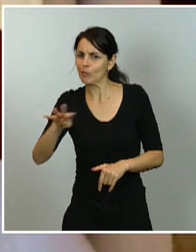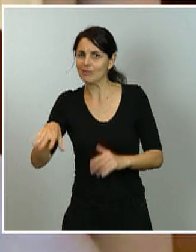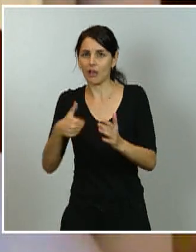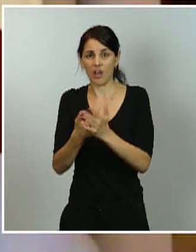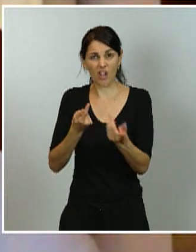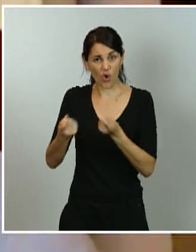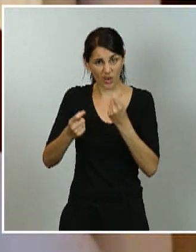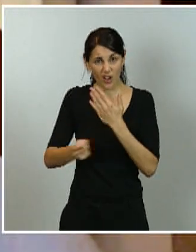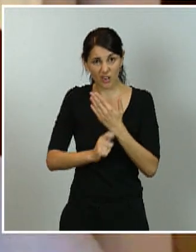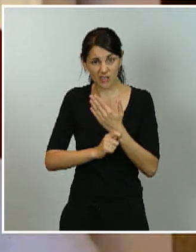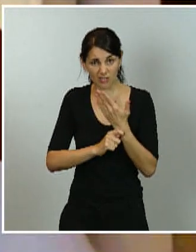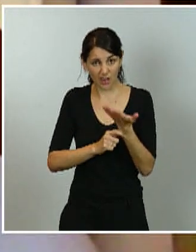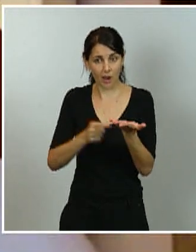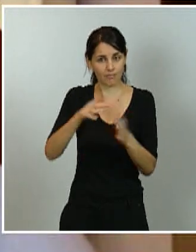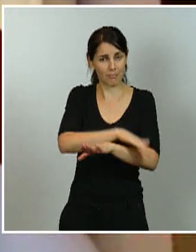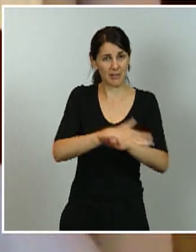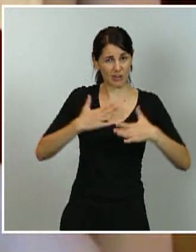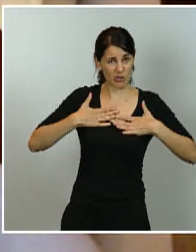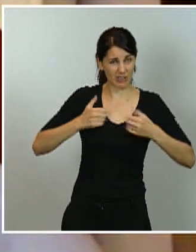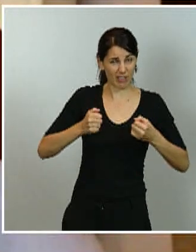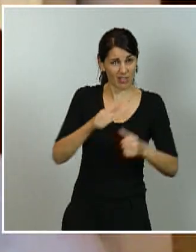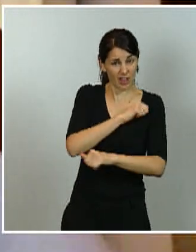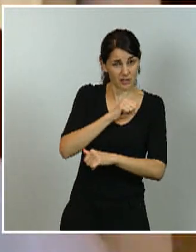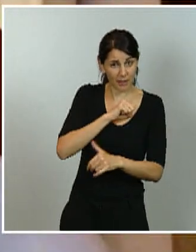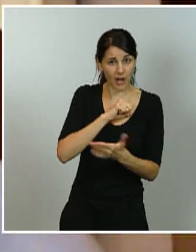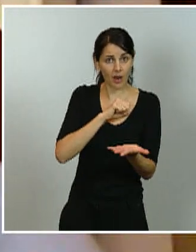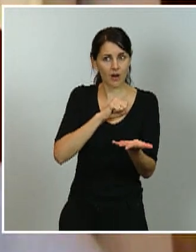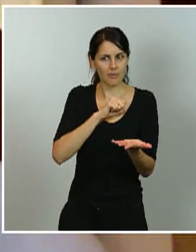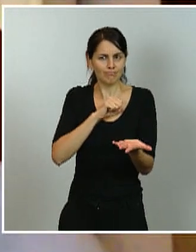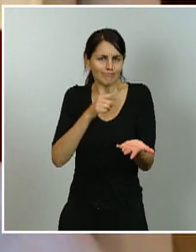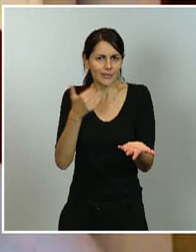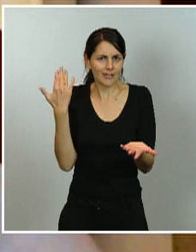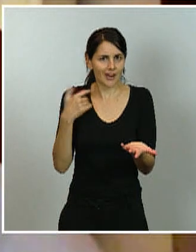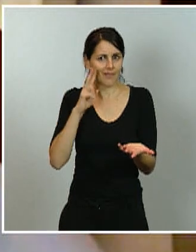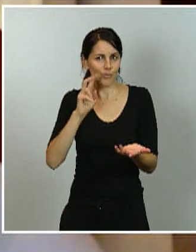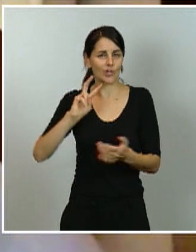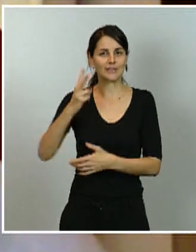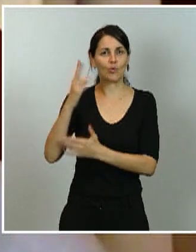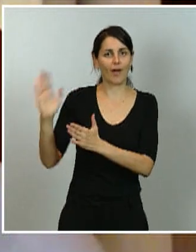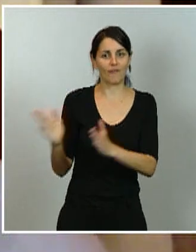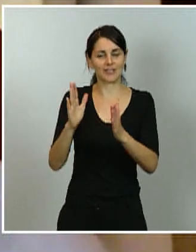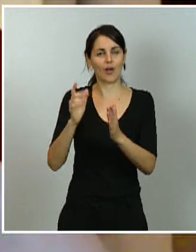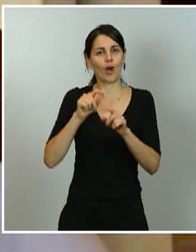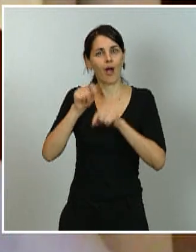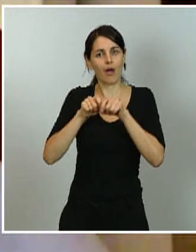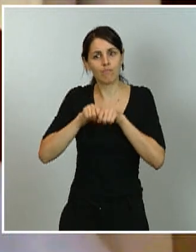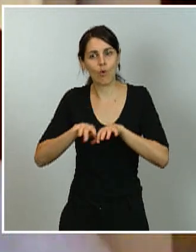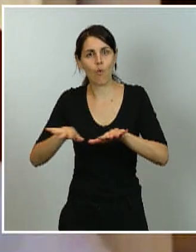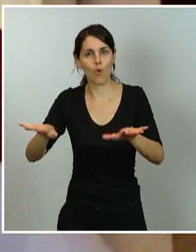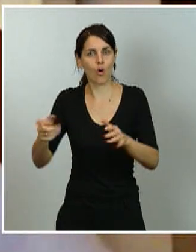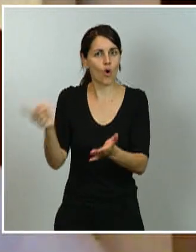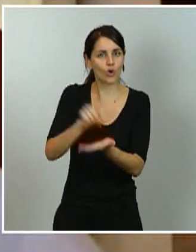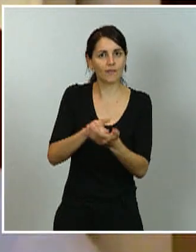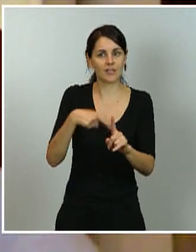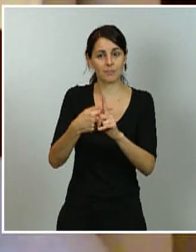todas las ciudades de más de 5.000 habitantes cuando ya estamos en segunda ola y cuando la situación es tan complicada en municipios como